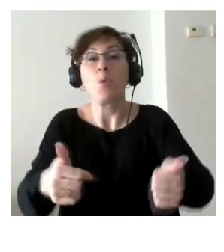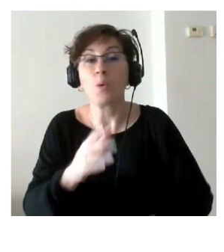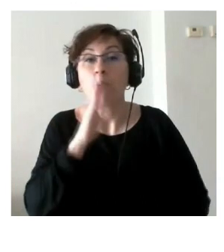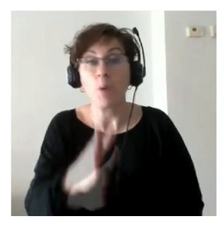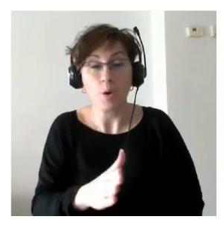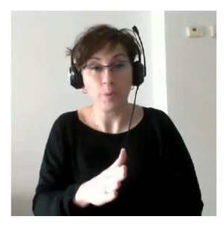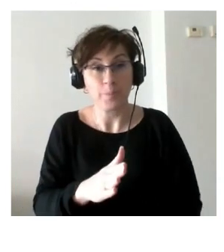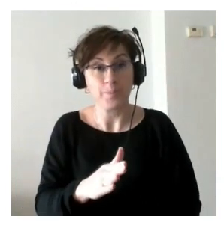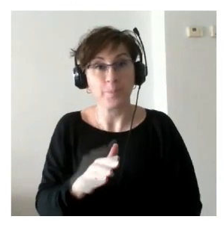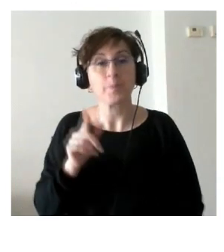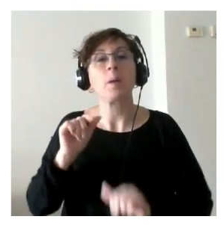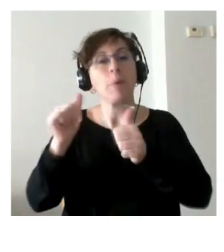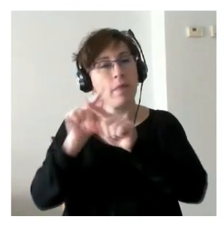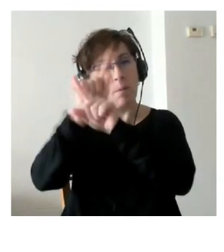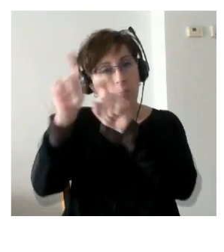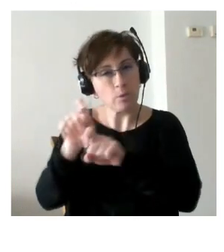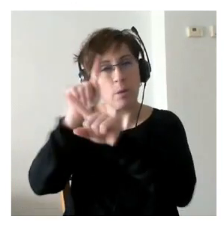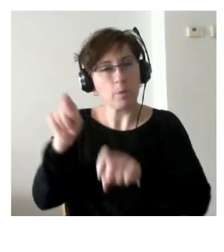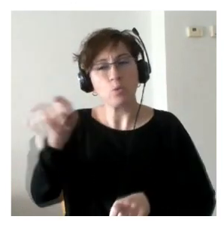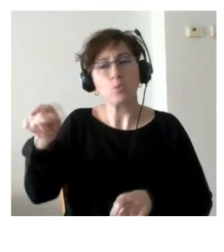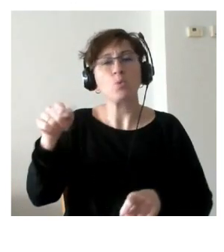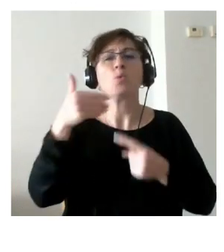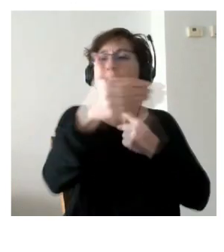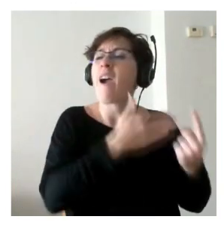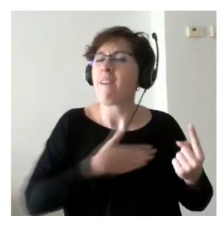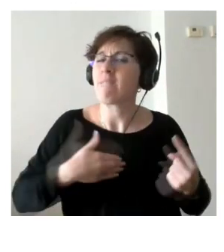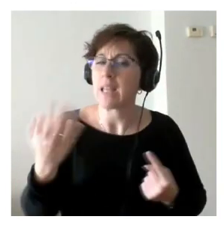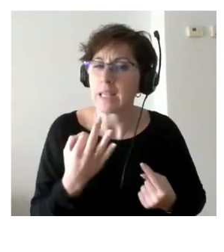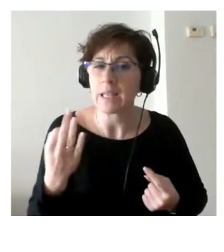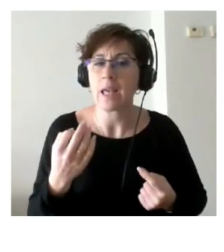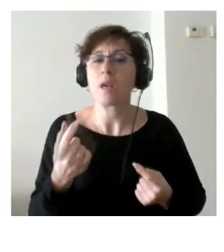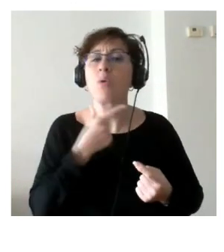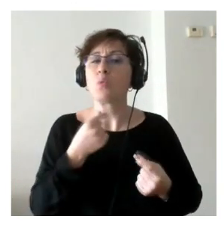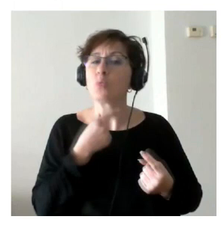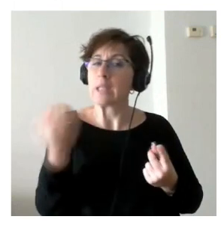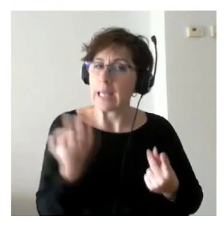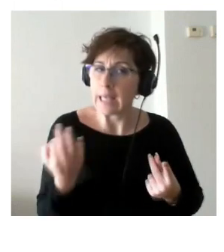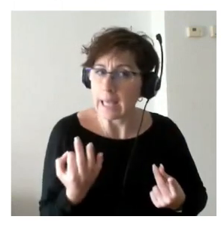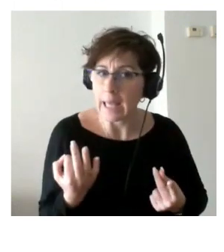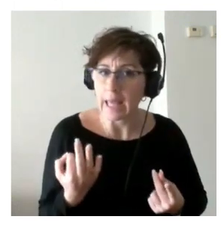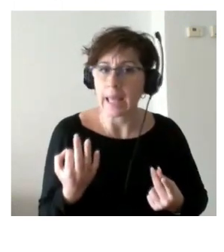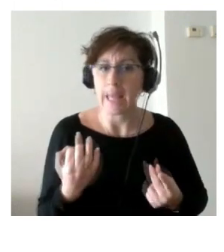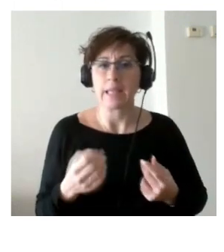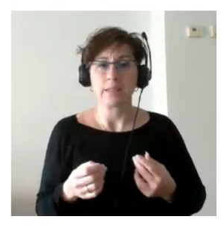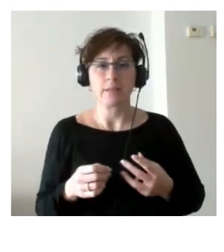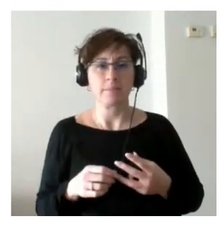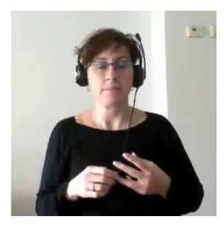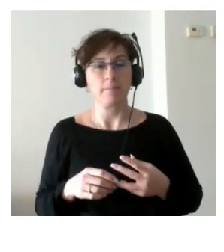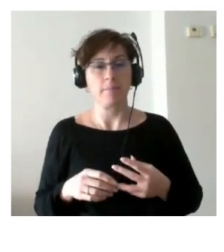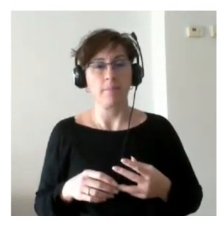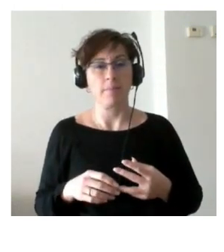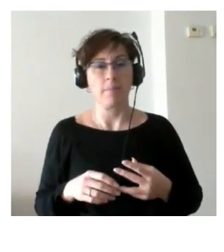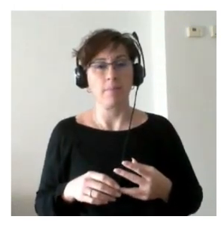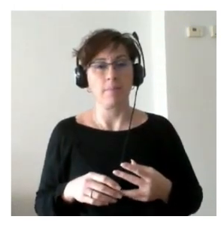le empiezan a preguntar qué es lo que él quería qué le gustaría bueno y en principio lo que se consigue es